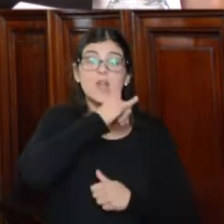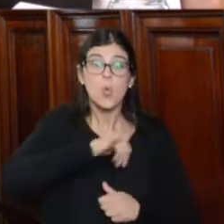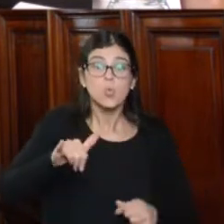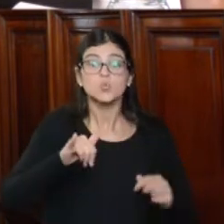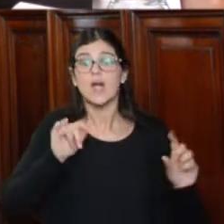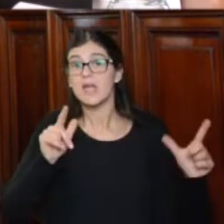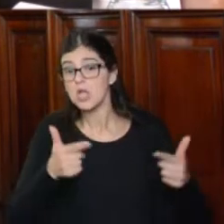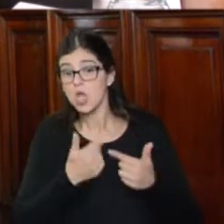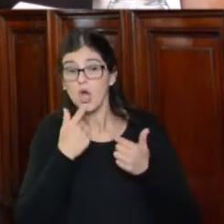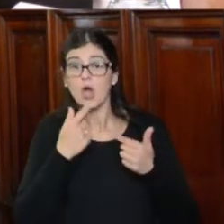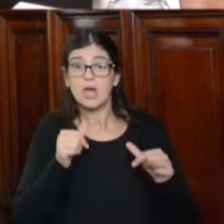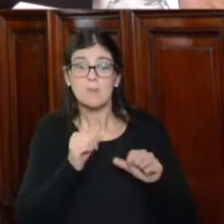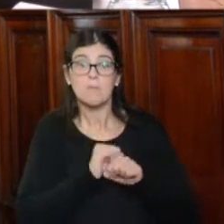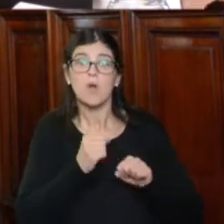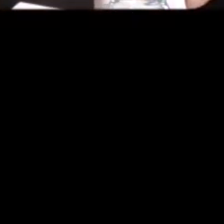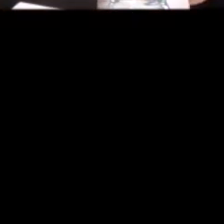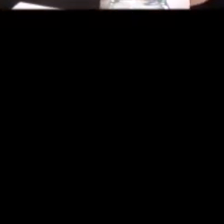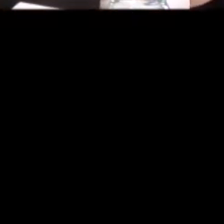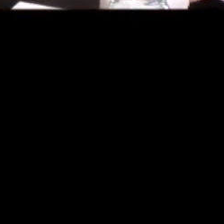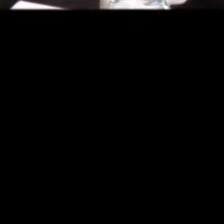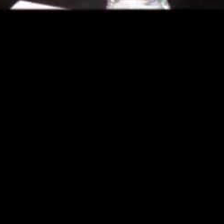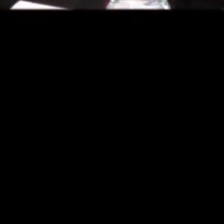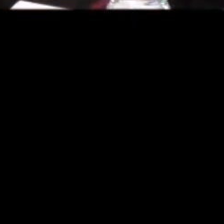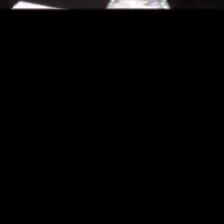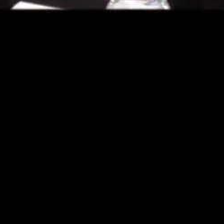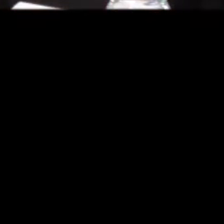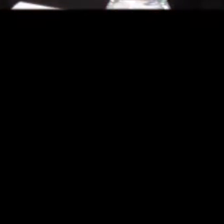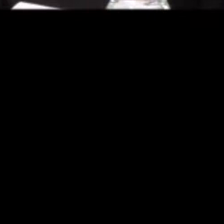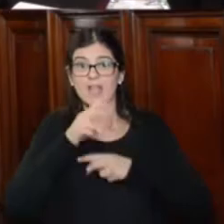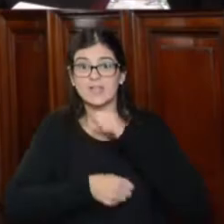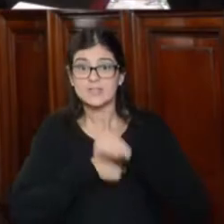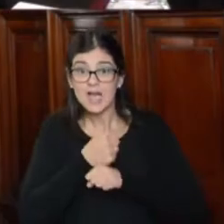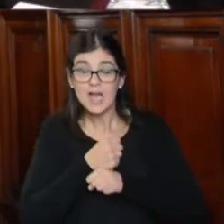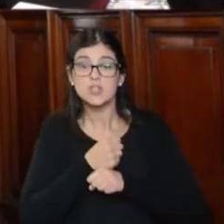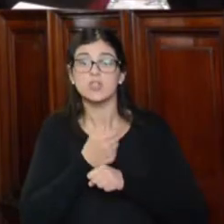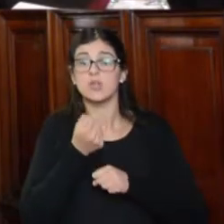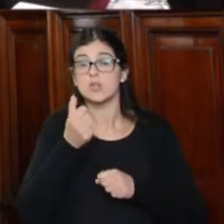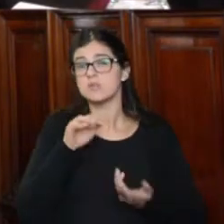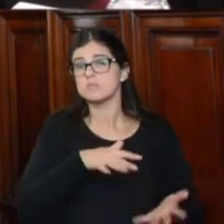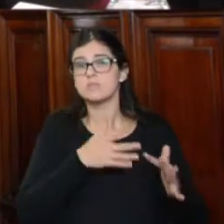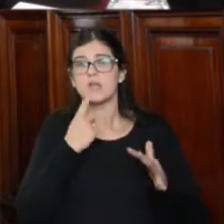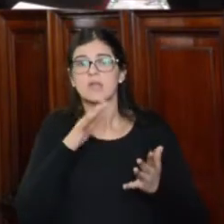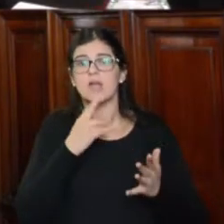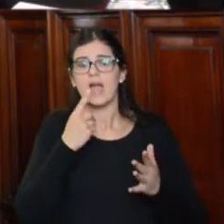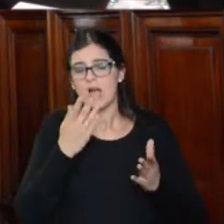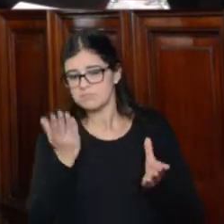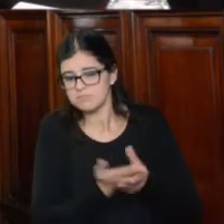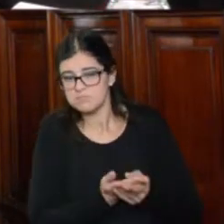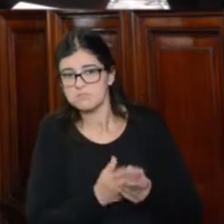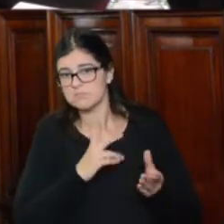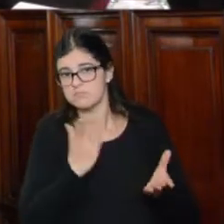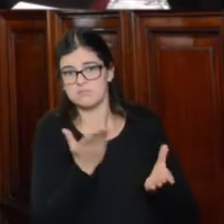no da lugar a la formulación de una acusación en un plazo de tres años, es desestimada sin más y archivada.